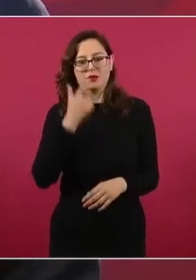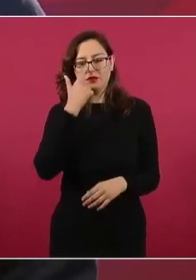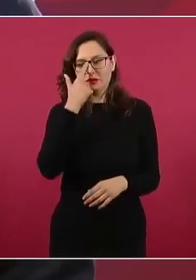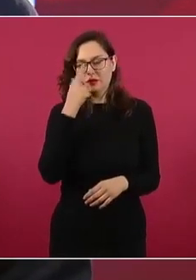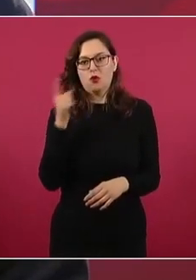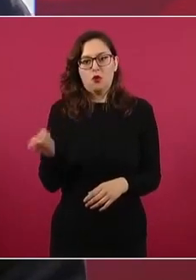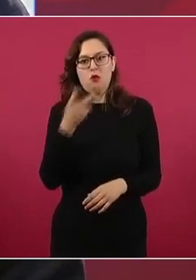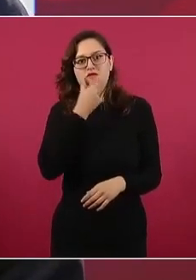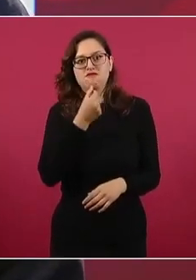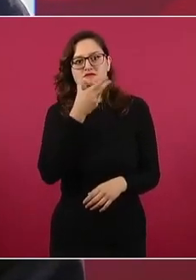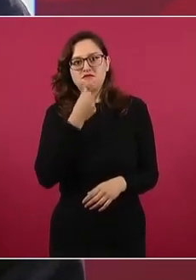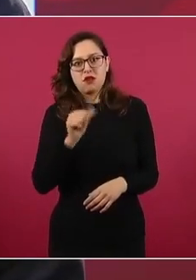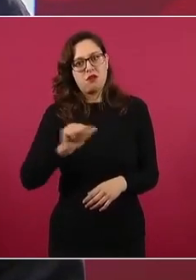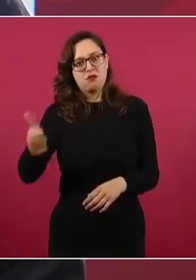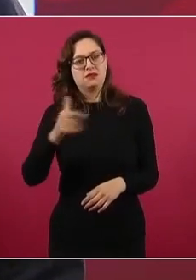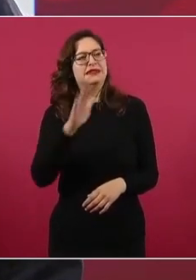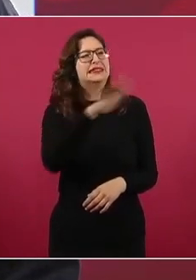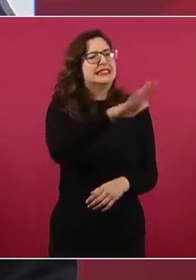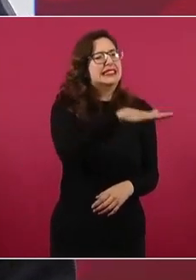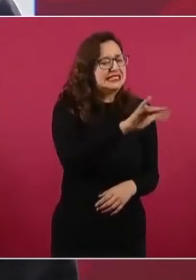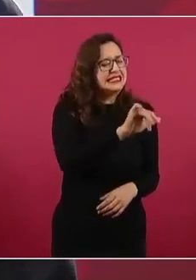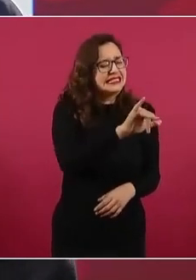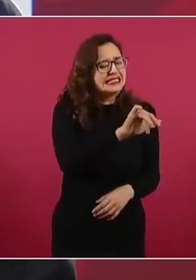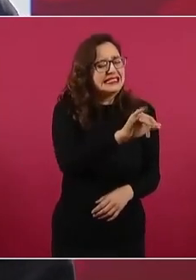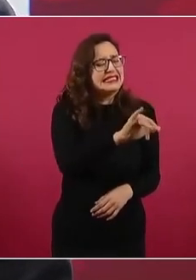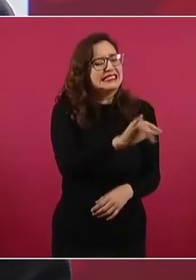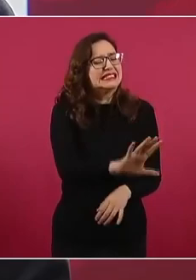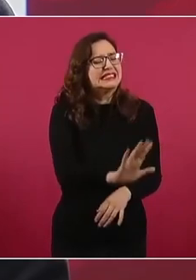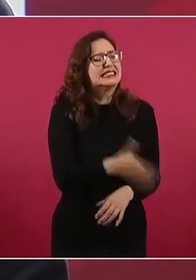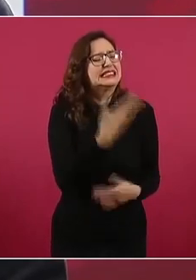una de las señoras sí, sí, sí, sí, sí,